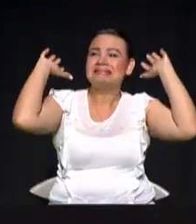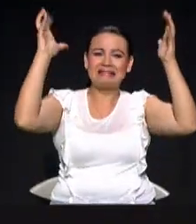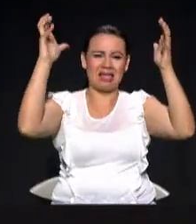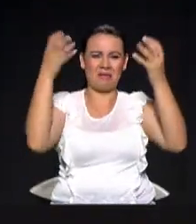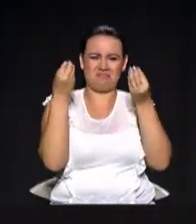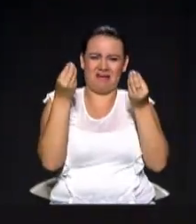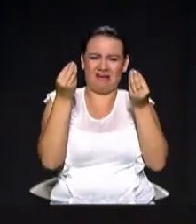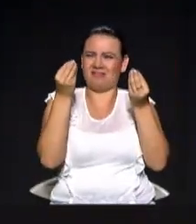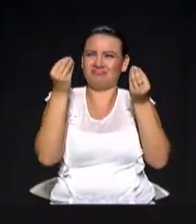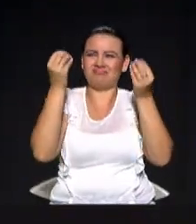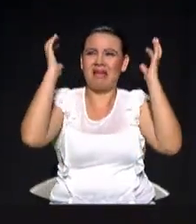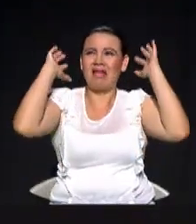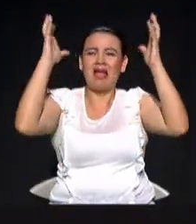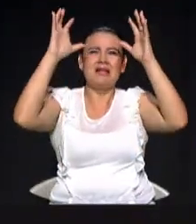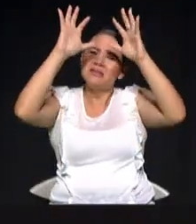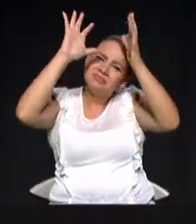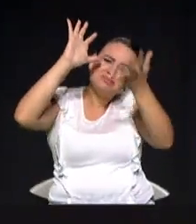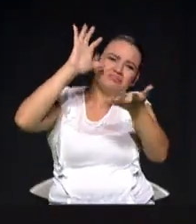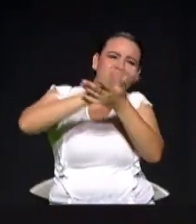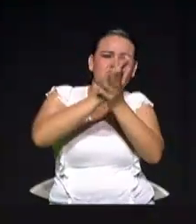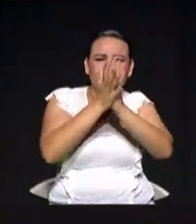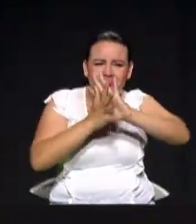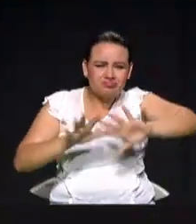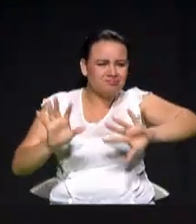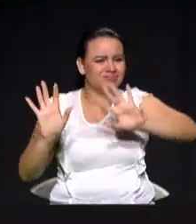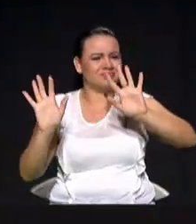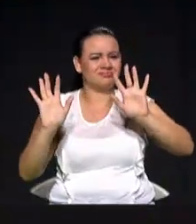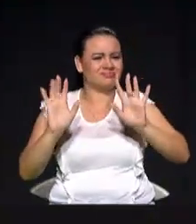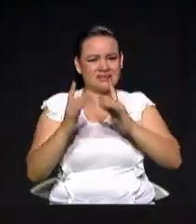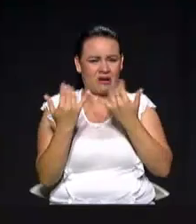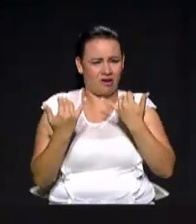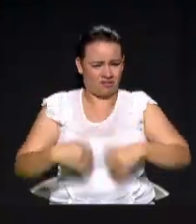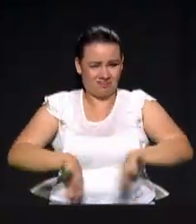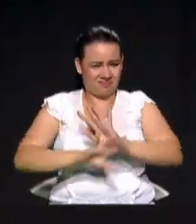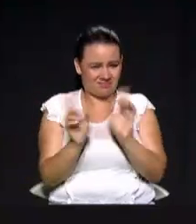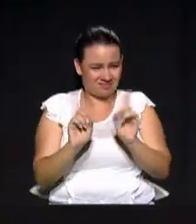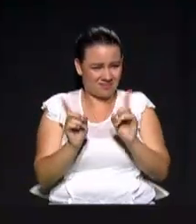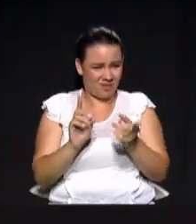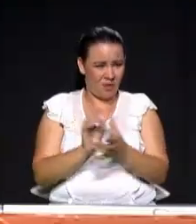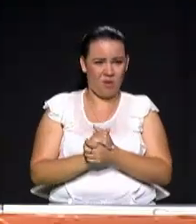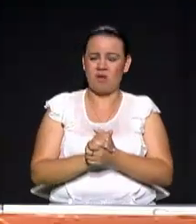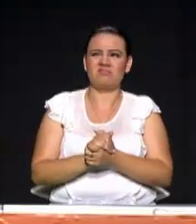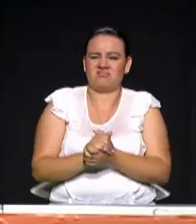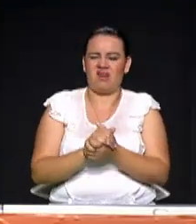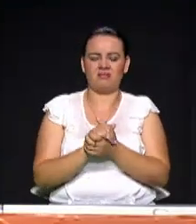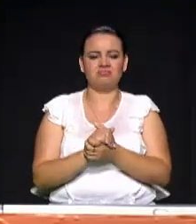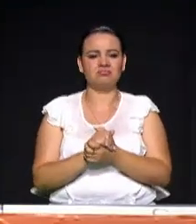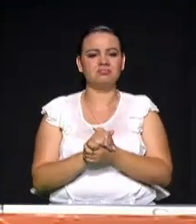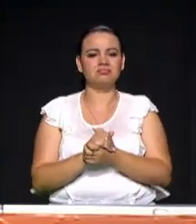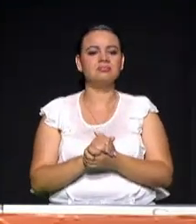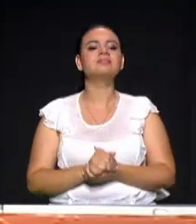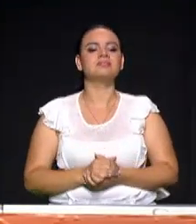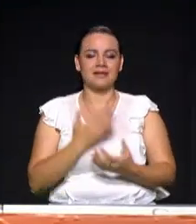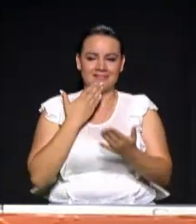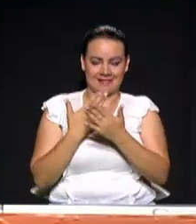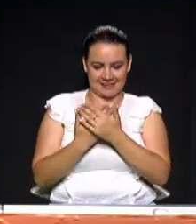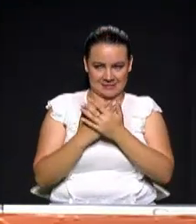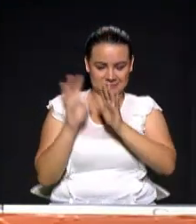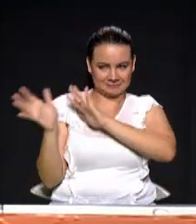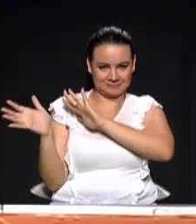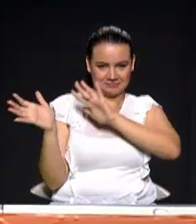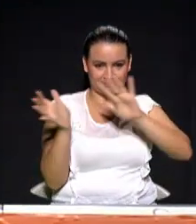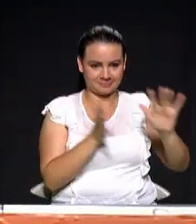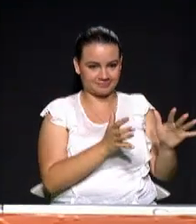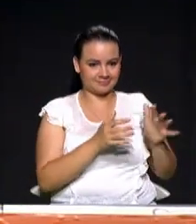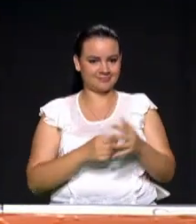en el estadio de 250, 300 mil para espectáculos públicos, economía naranja. Gracias, candidato. Y finalizamos esta